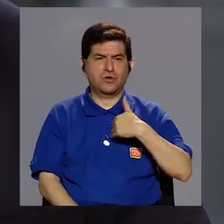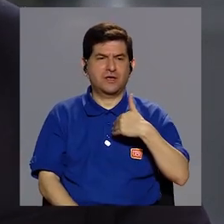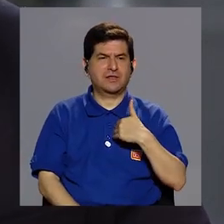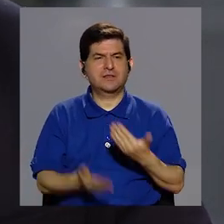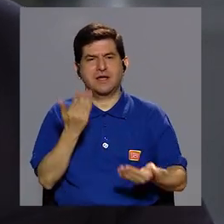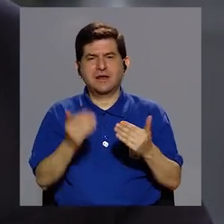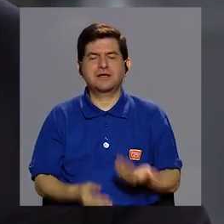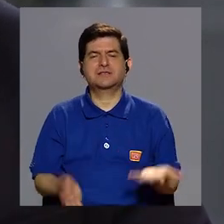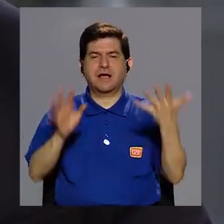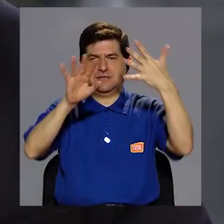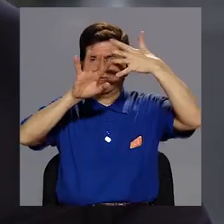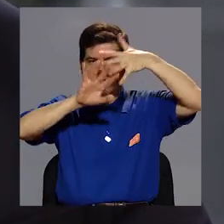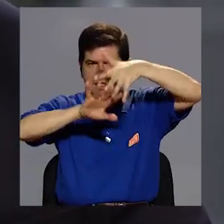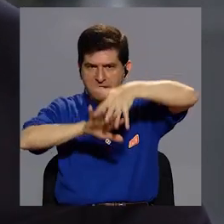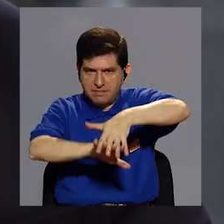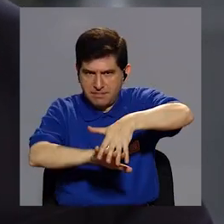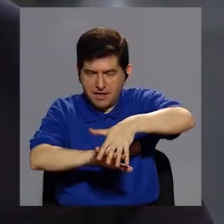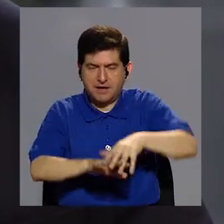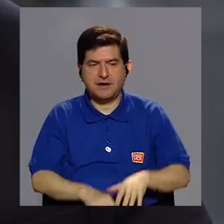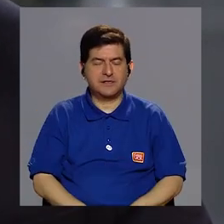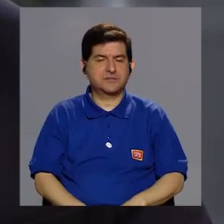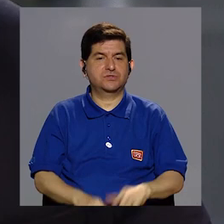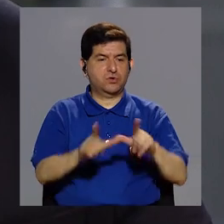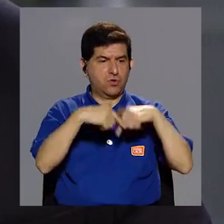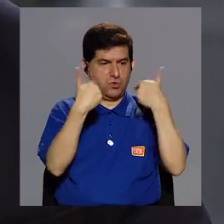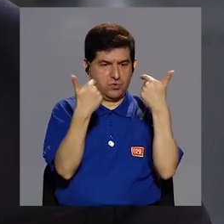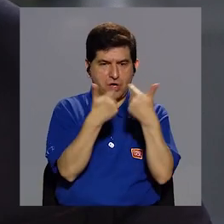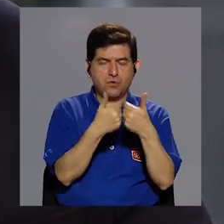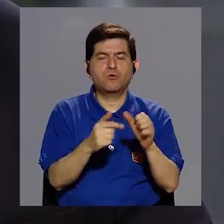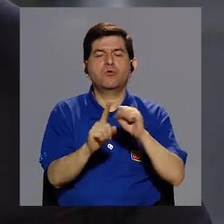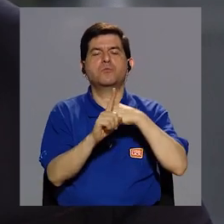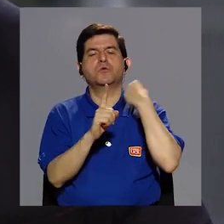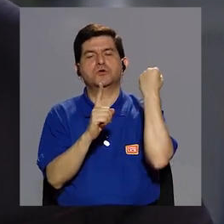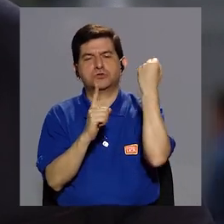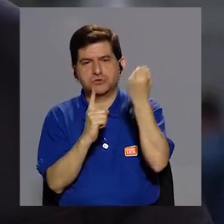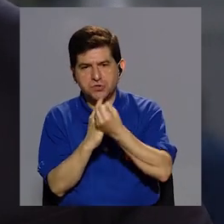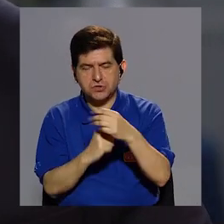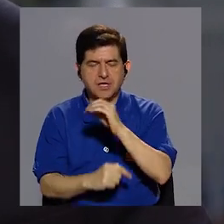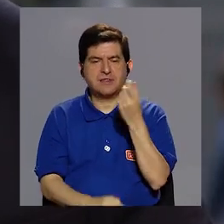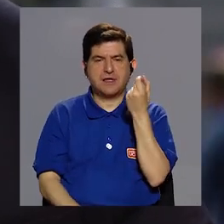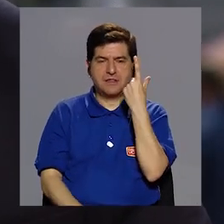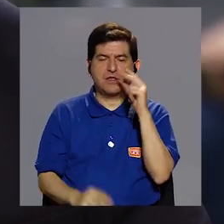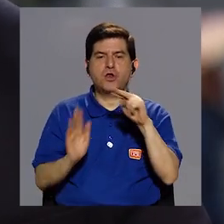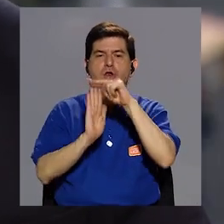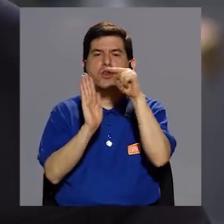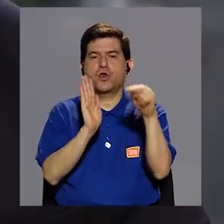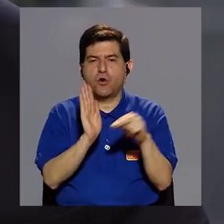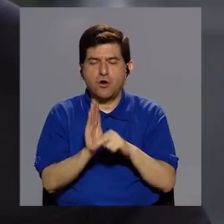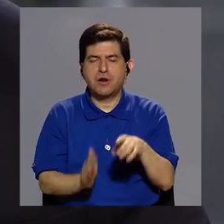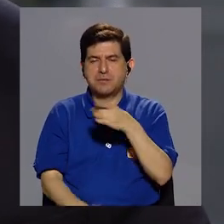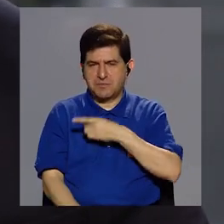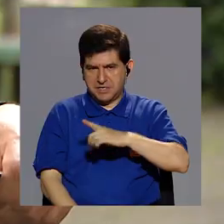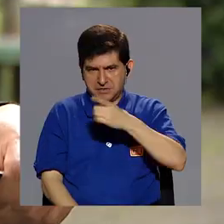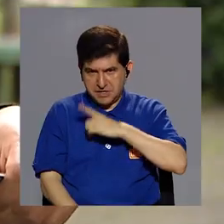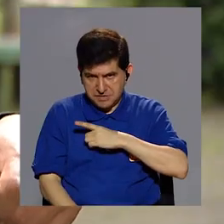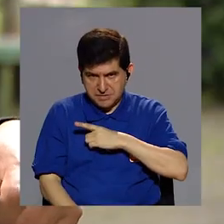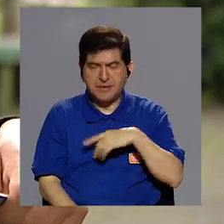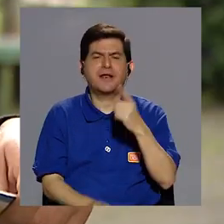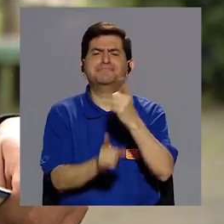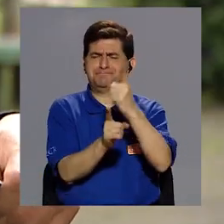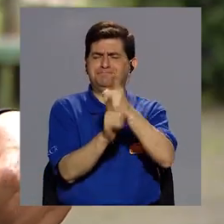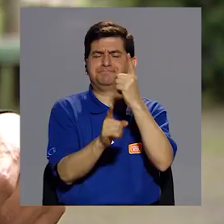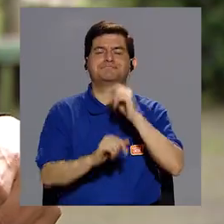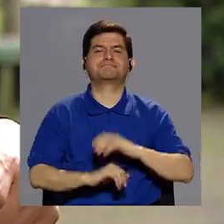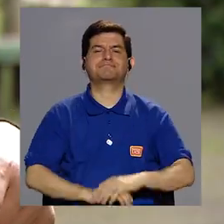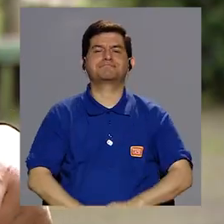tienden más a la integración de este grupo a la sociedad y en entender ciertas normas que tenemos en la sociedad.